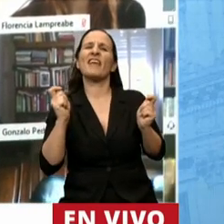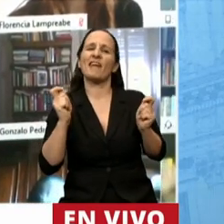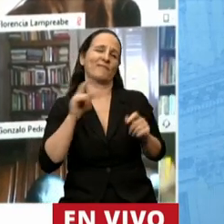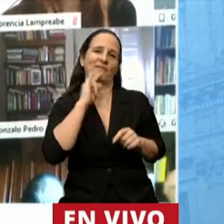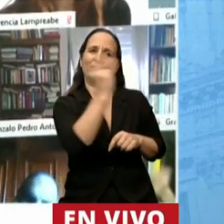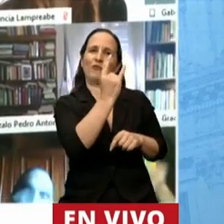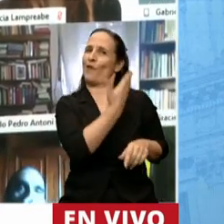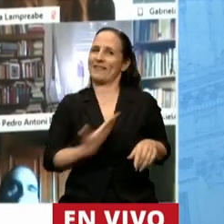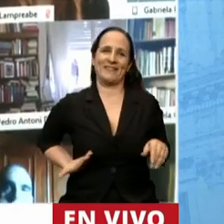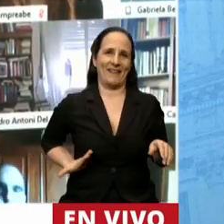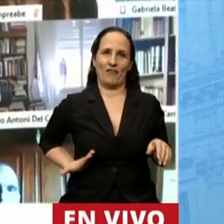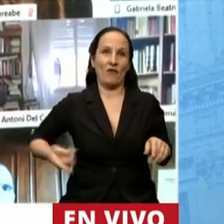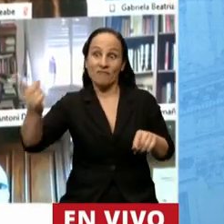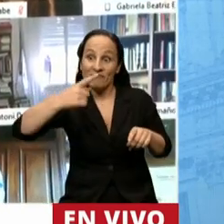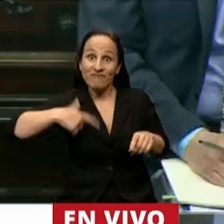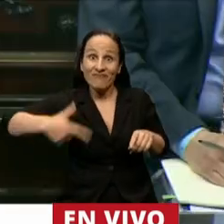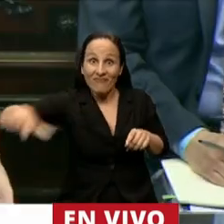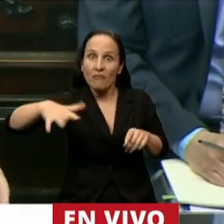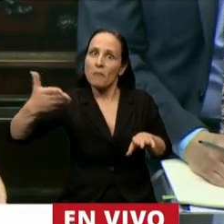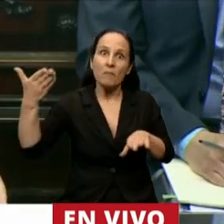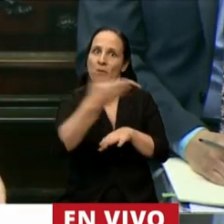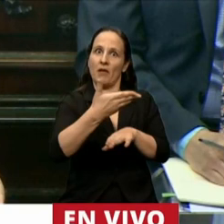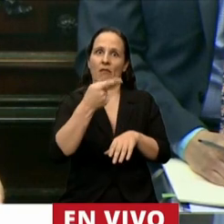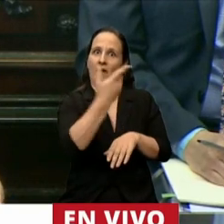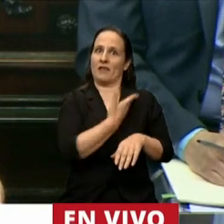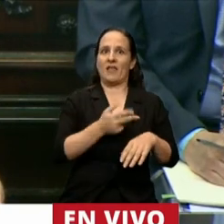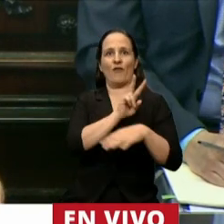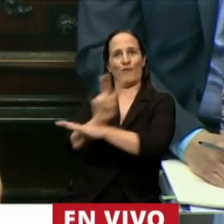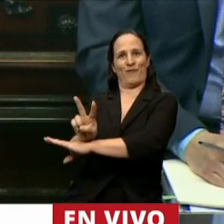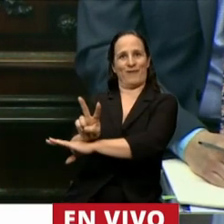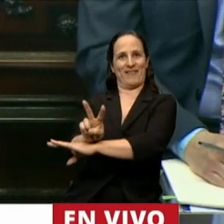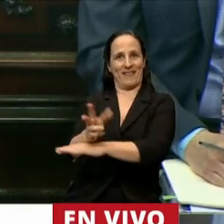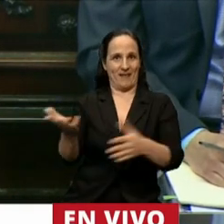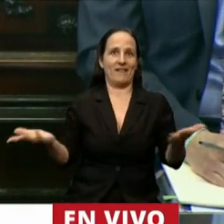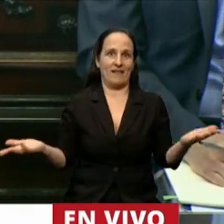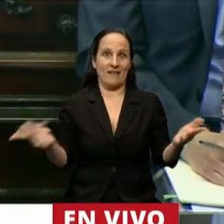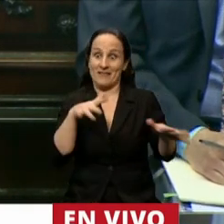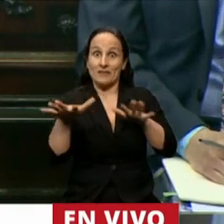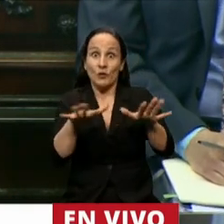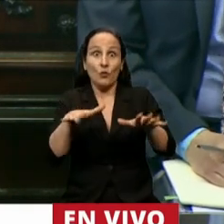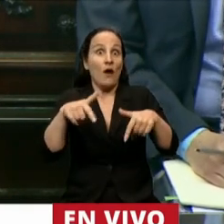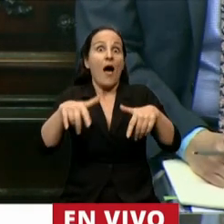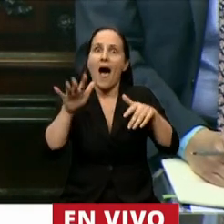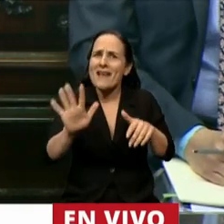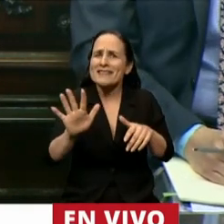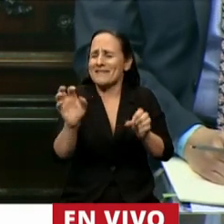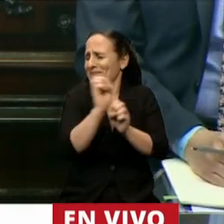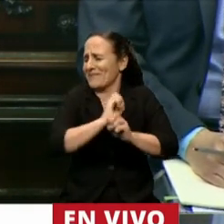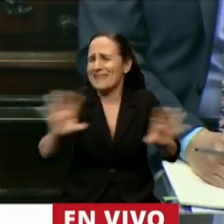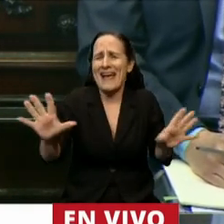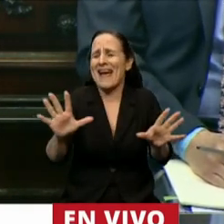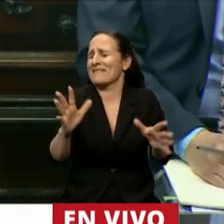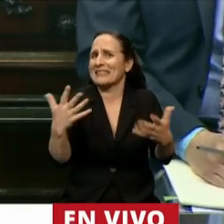Todos le piden al Estado. El Estado es el que te cuida. En este tipo de circunstancias extremas y